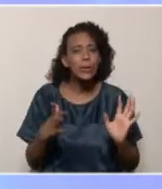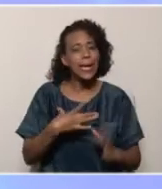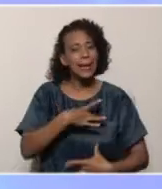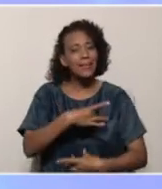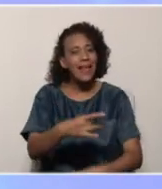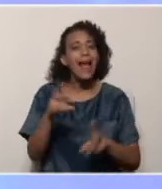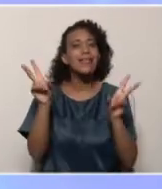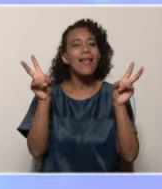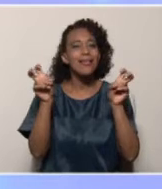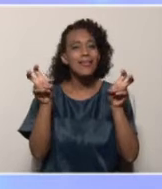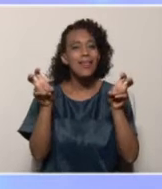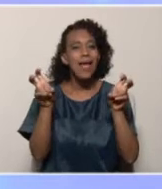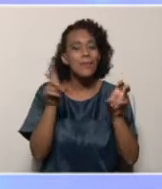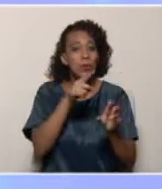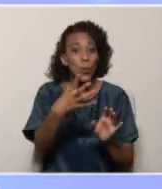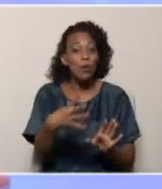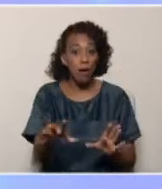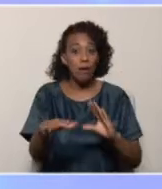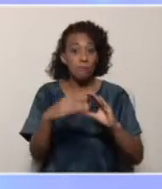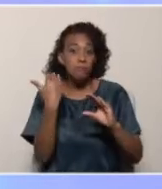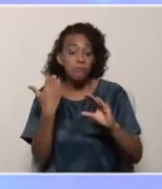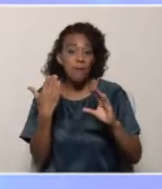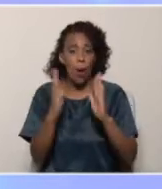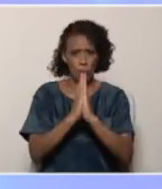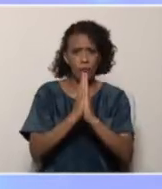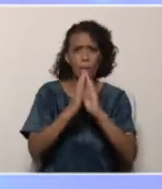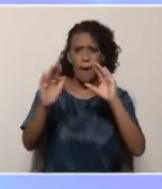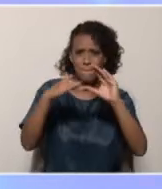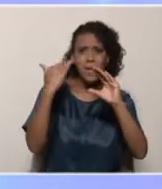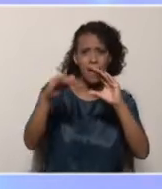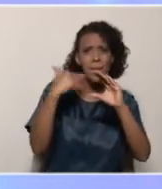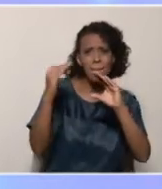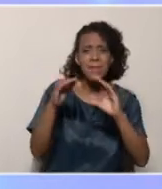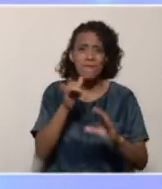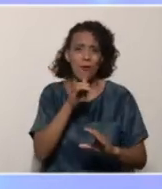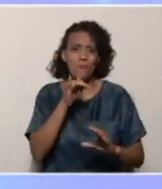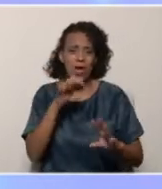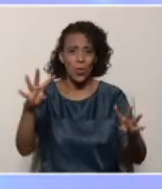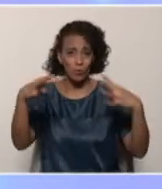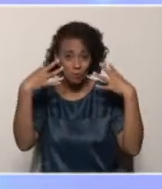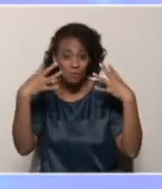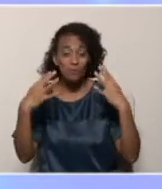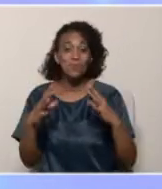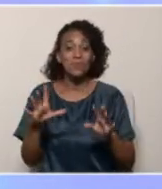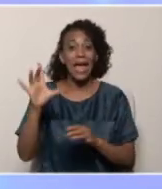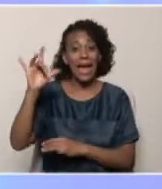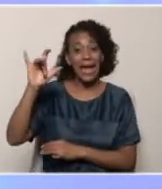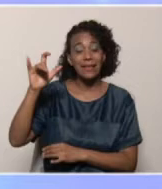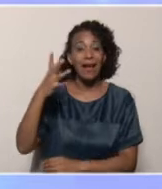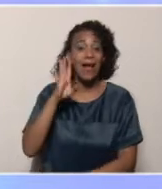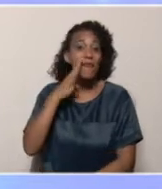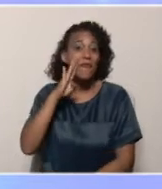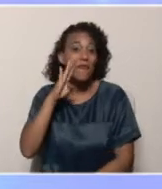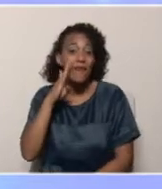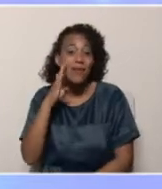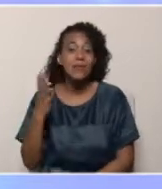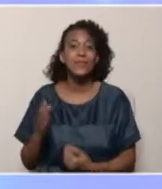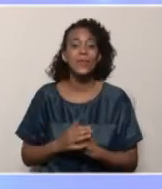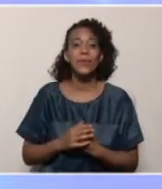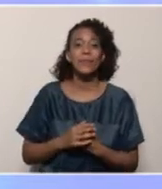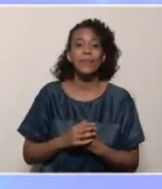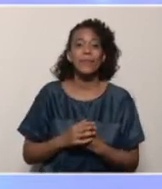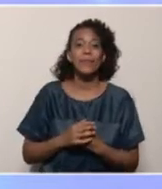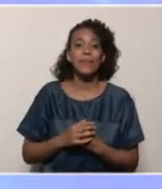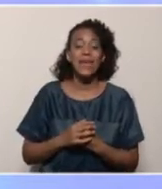interesantes, pero queremos que nos los digas a través de las redes sociales. Ya sabes que puedes hacerlo a través de Instagram y Facebook, con arroba cada familia una